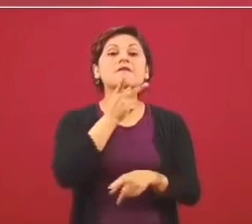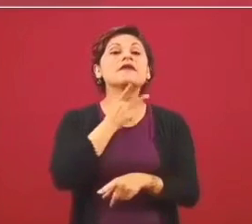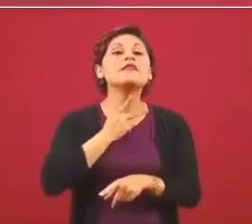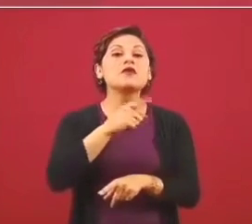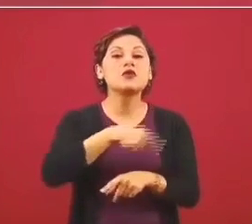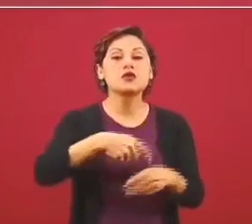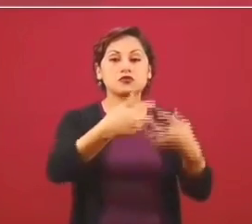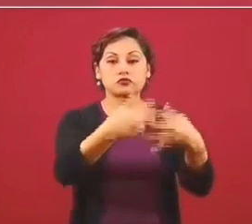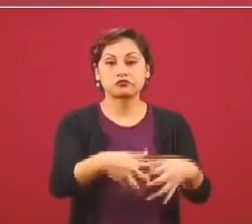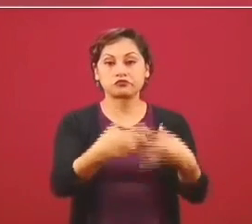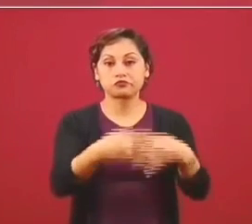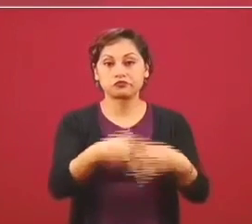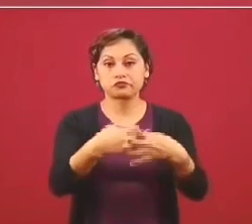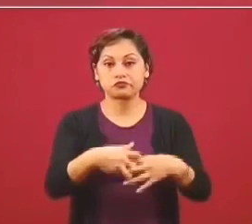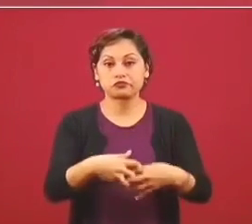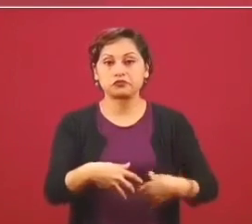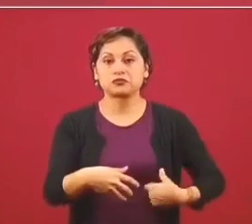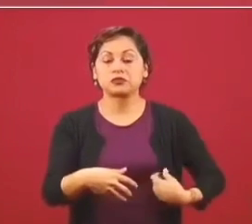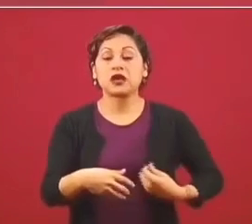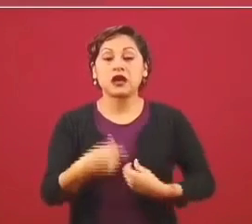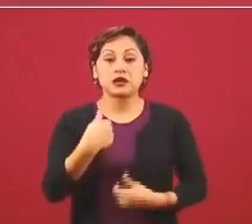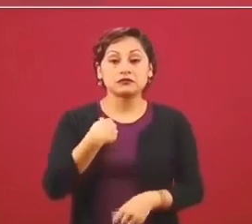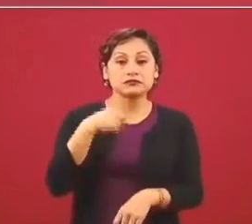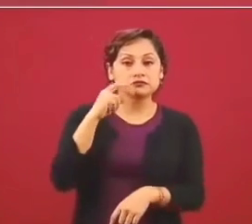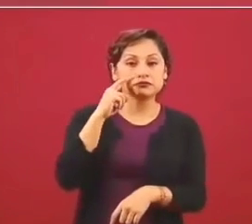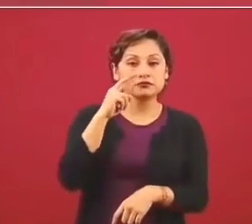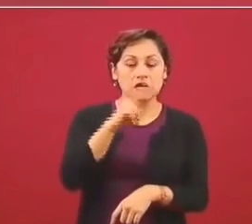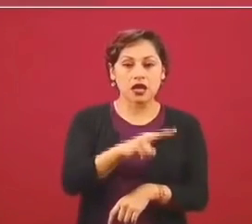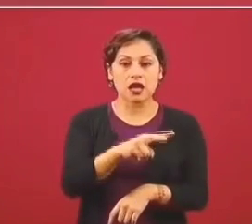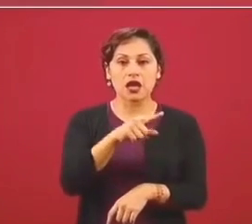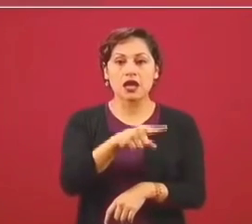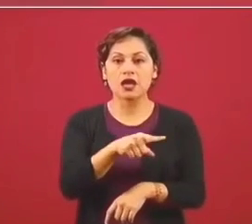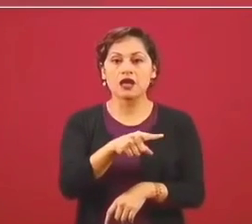de las embarcaciones